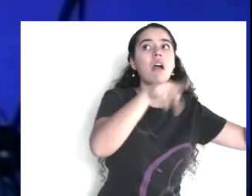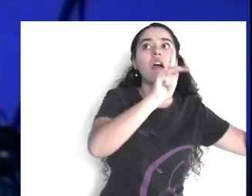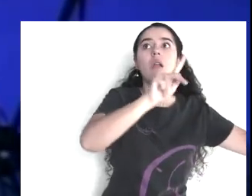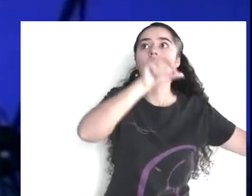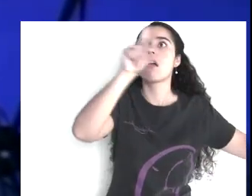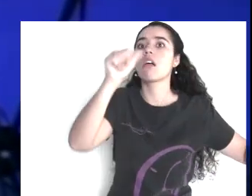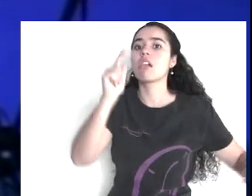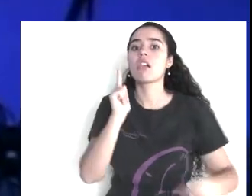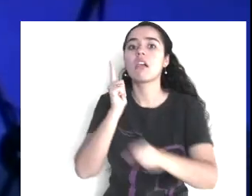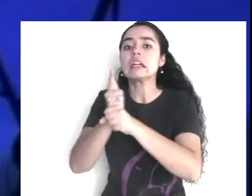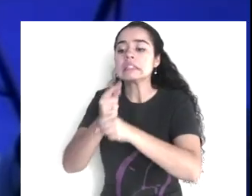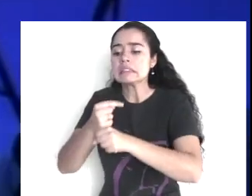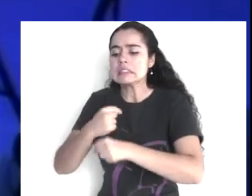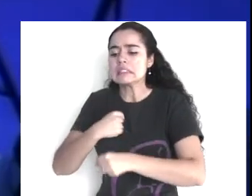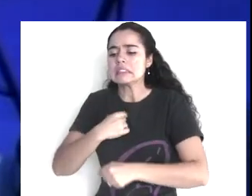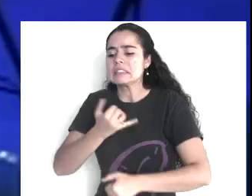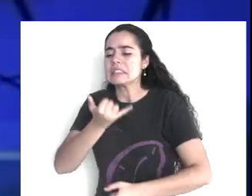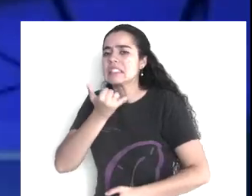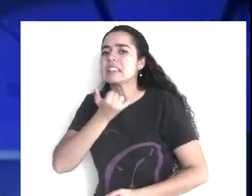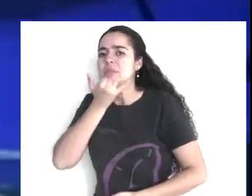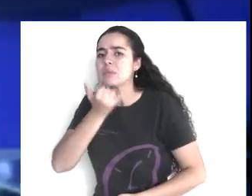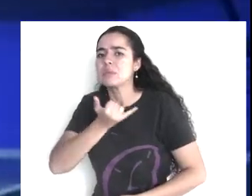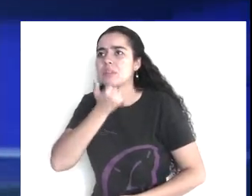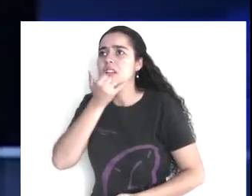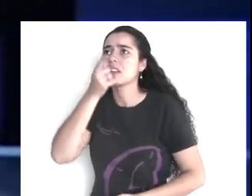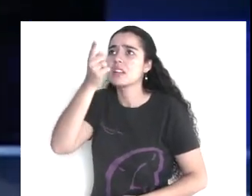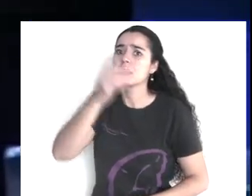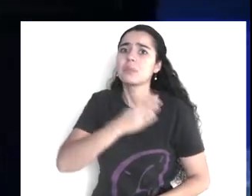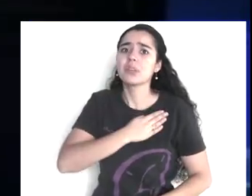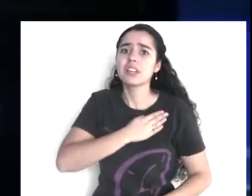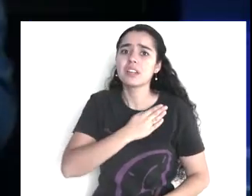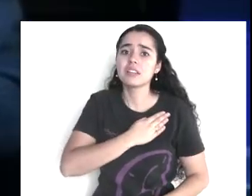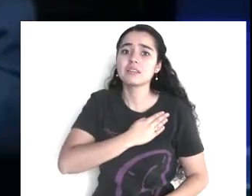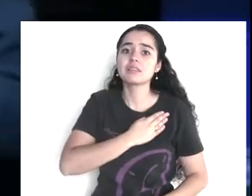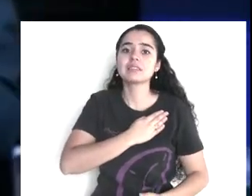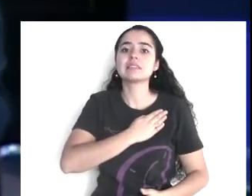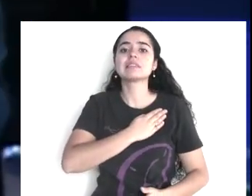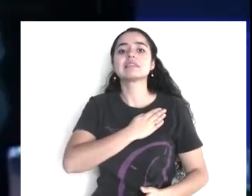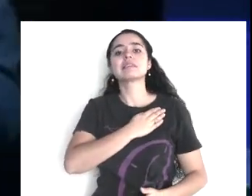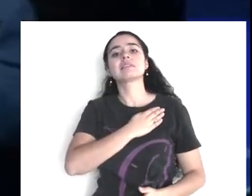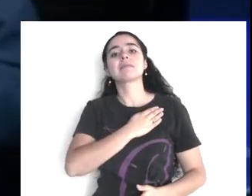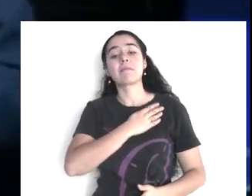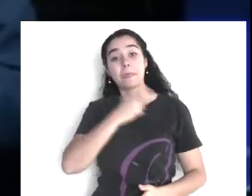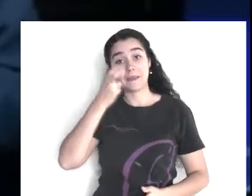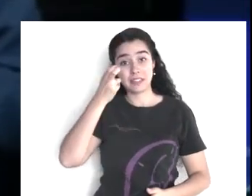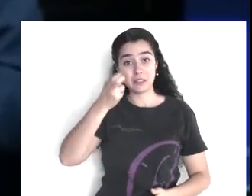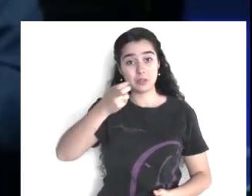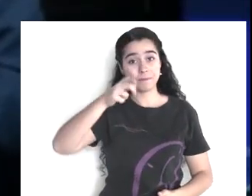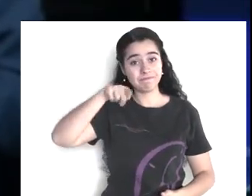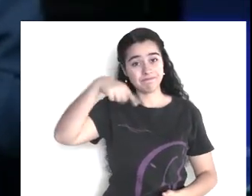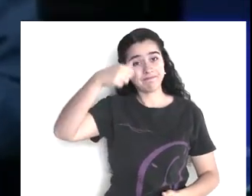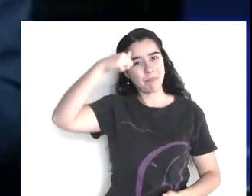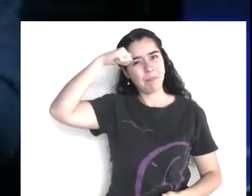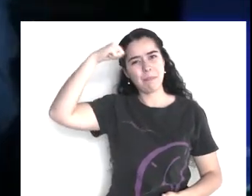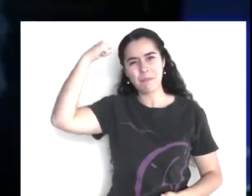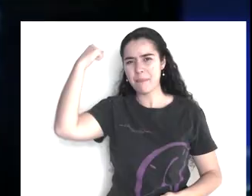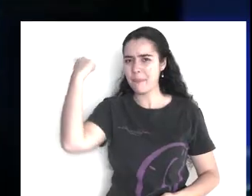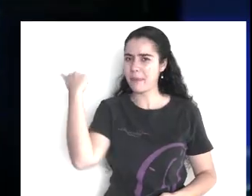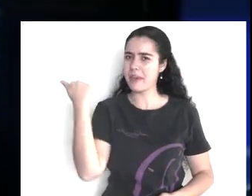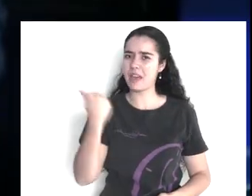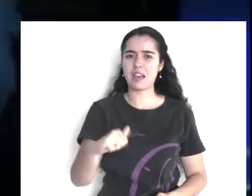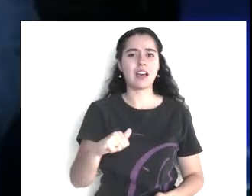da pena, el problema es este, que no nos hemos dado cuenta, nosotros los cristianos, que es un pecado, que es un que,